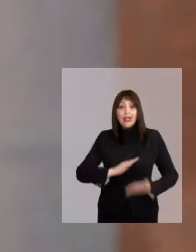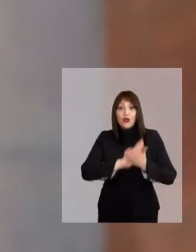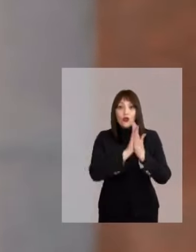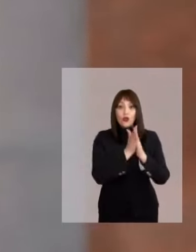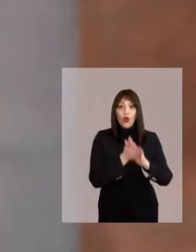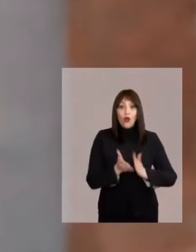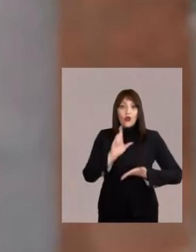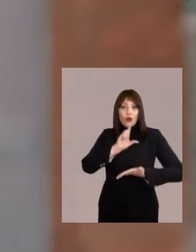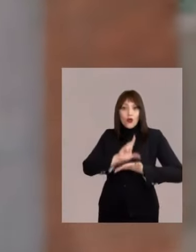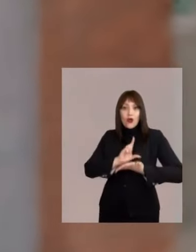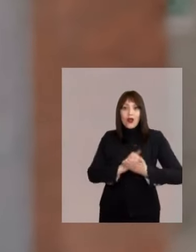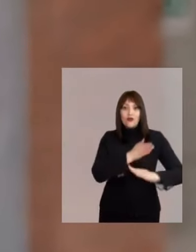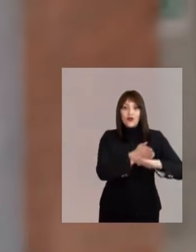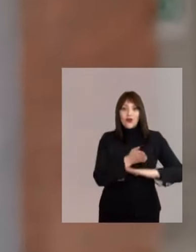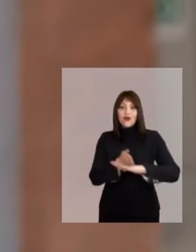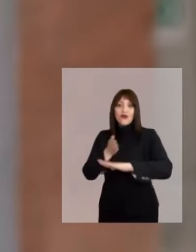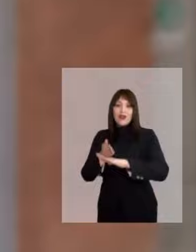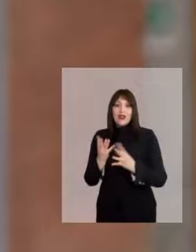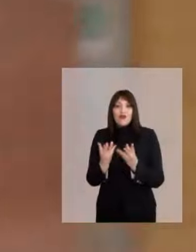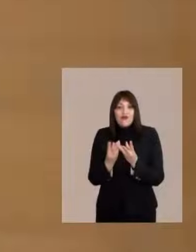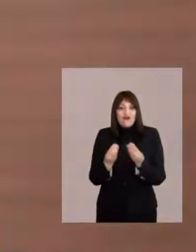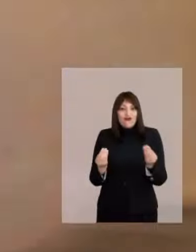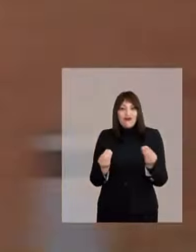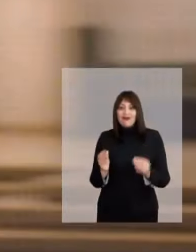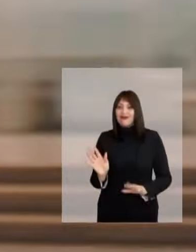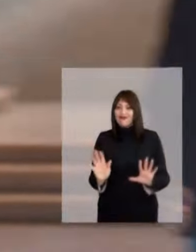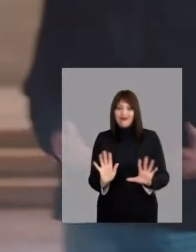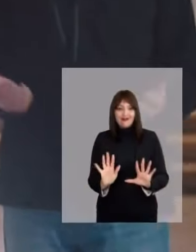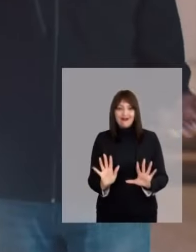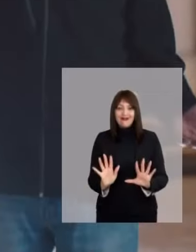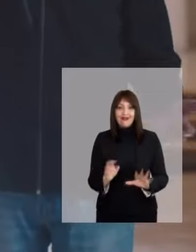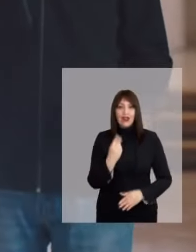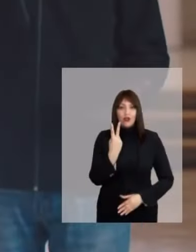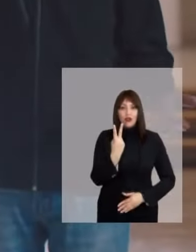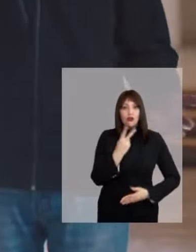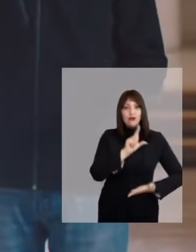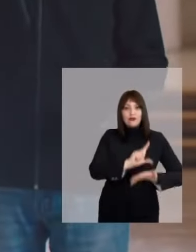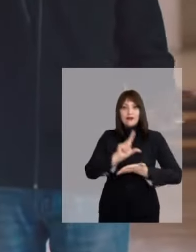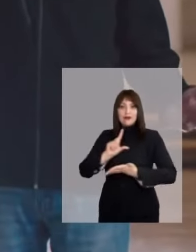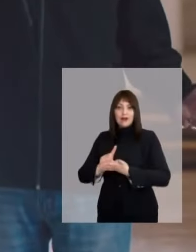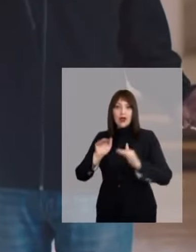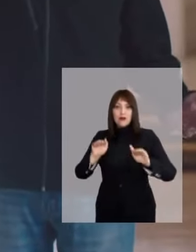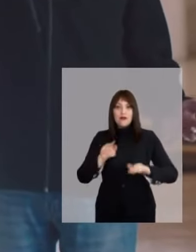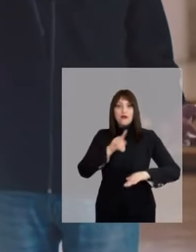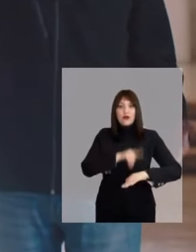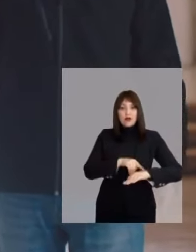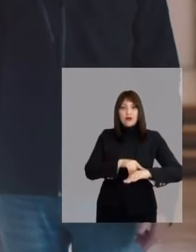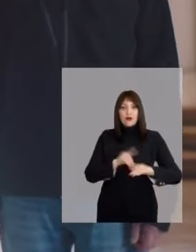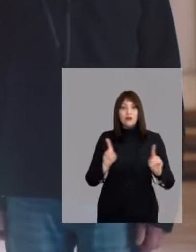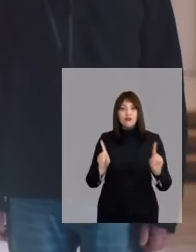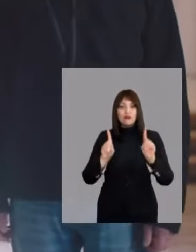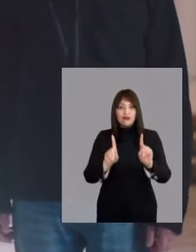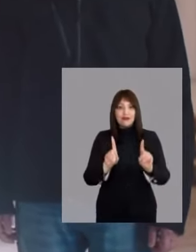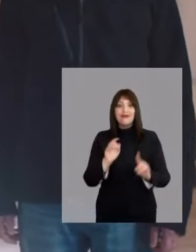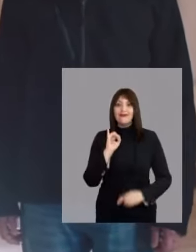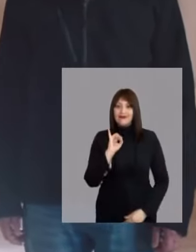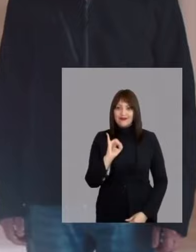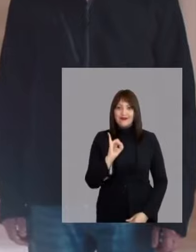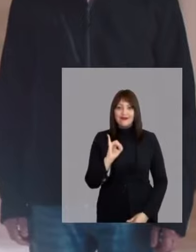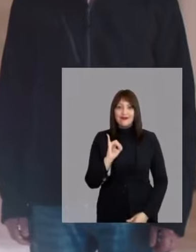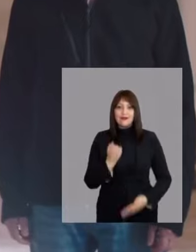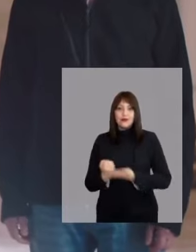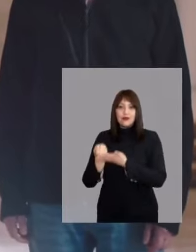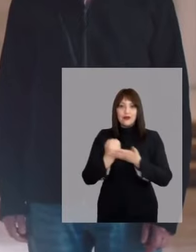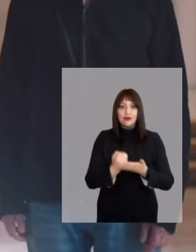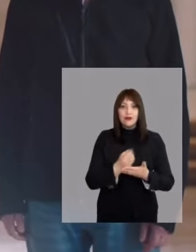Dicen que estoy en todas partes, que no me pierdo ni una. Que puedo estar en dos lugares al mismo tiempo. Y la verdad es que